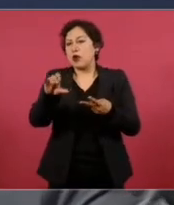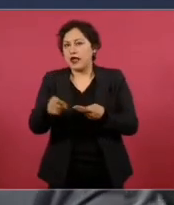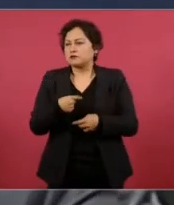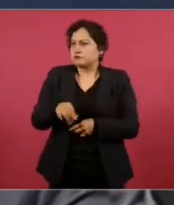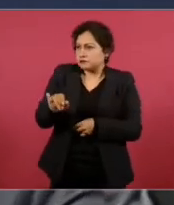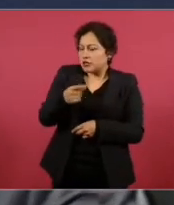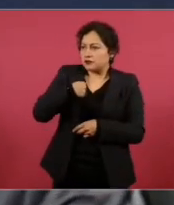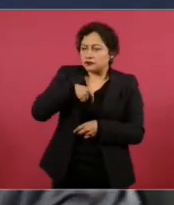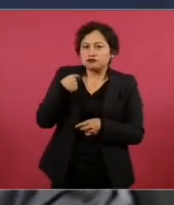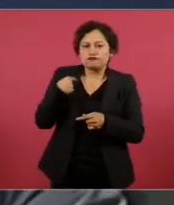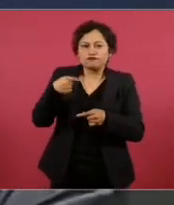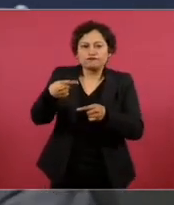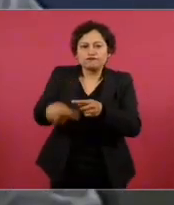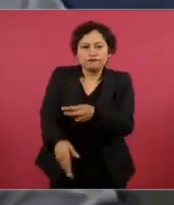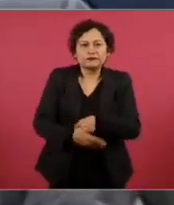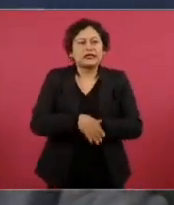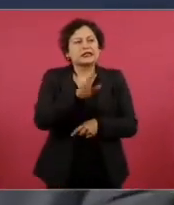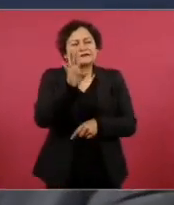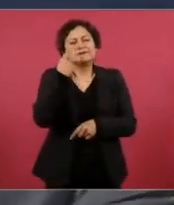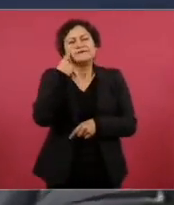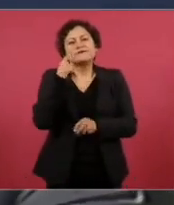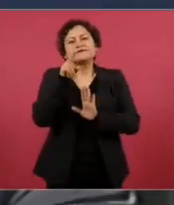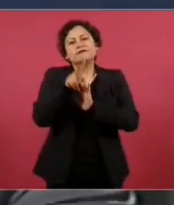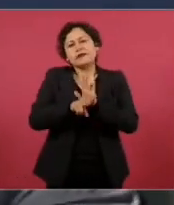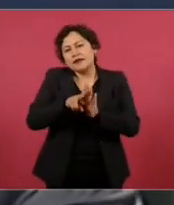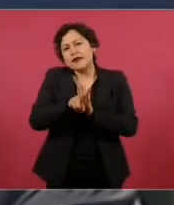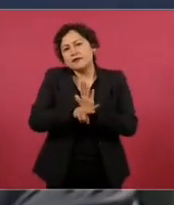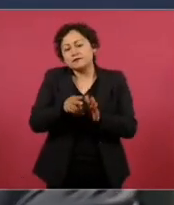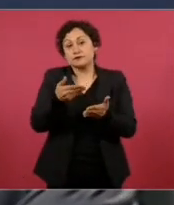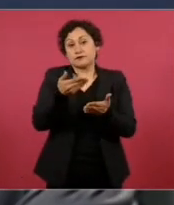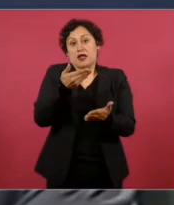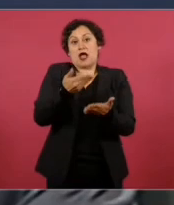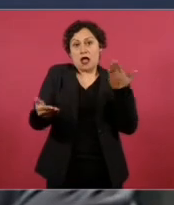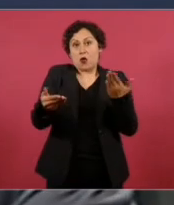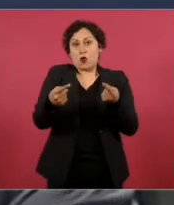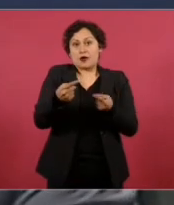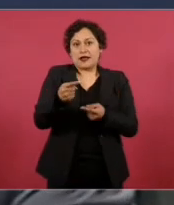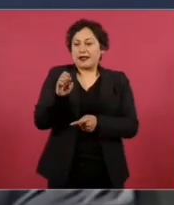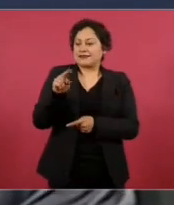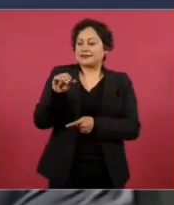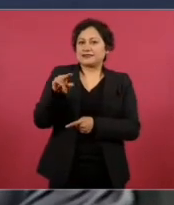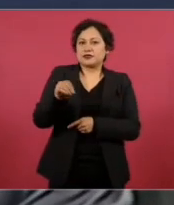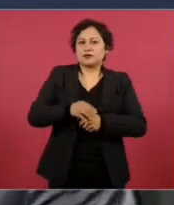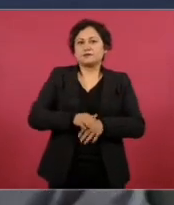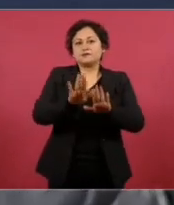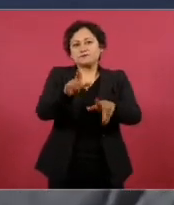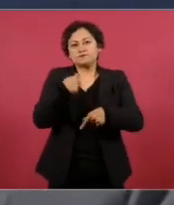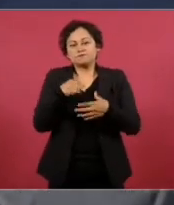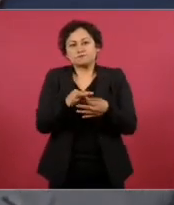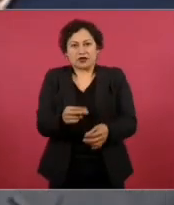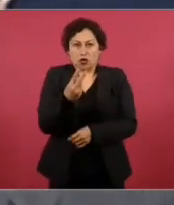los videos y ahora el asunto del encino. Te quiero aclarar dos cosas.